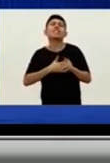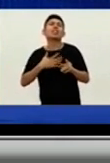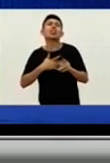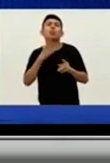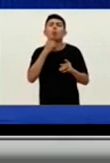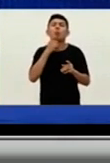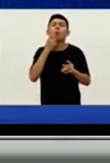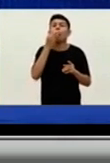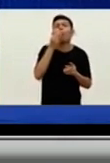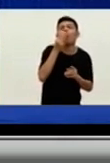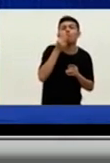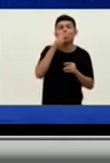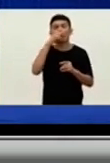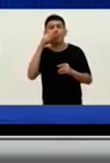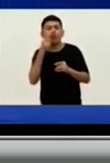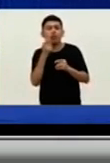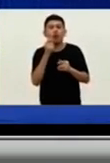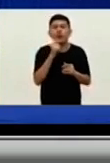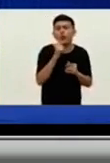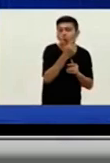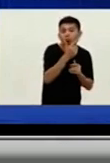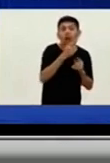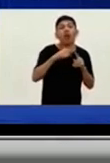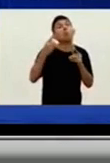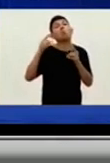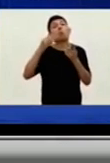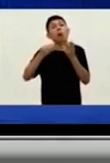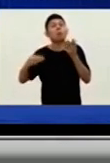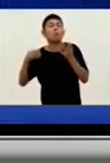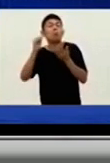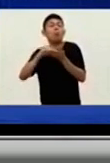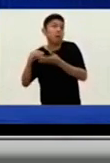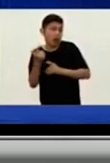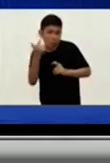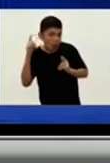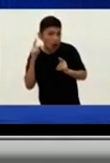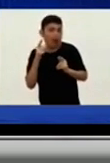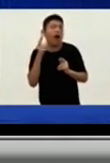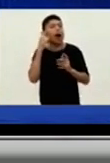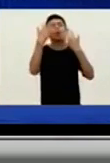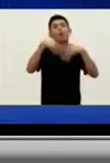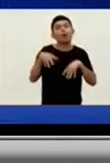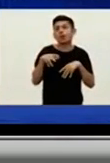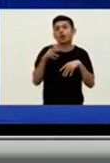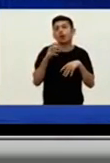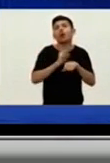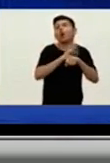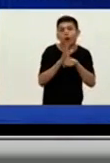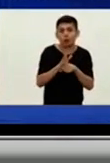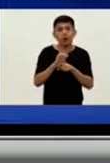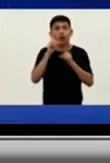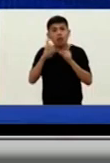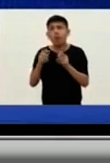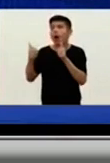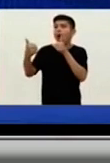es la pérdida del gusto o del olfato y no tiene otra enfermedad que lo justifique, uno ya piensa que es coronavirus, o si tiene un